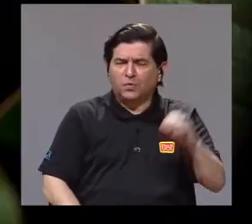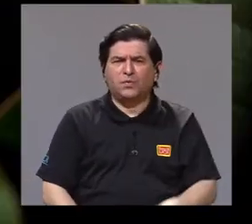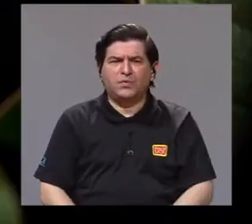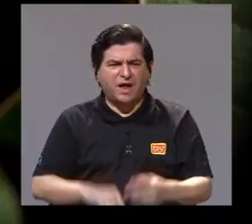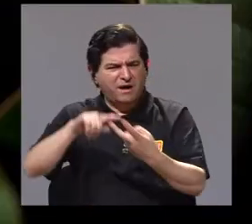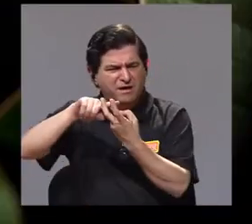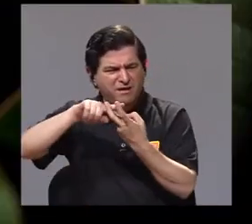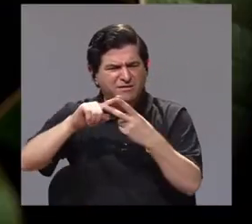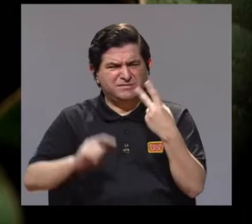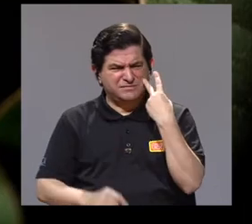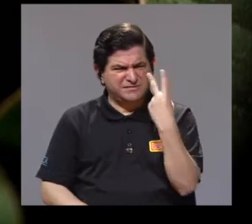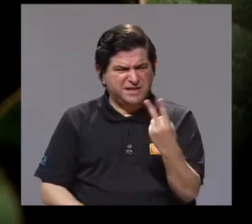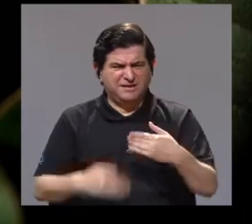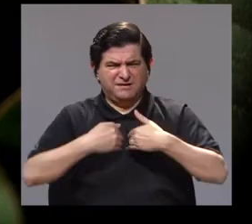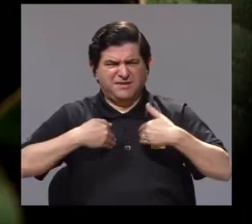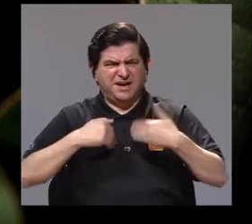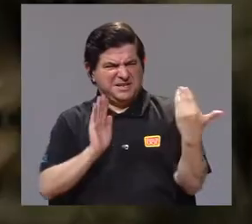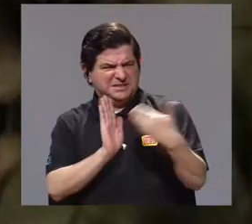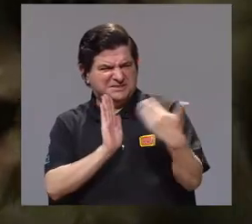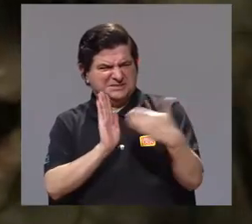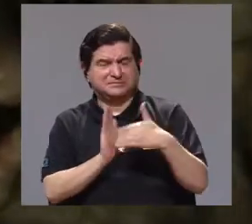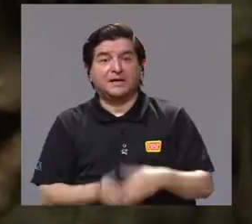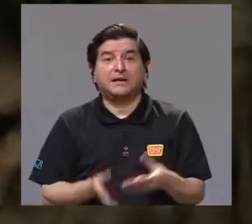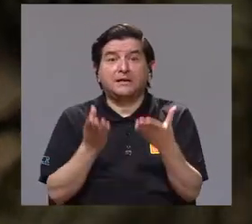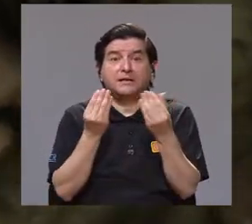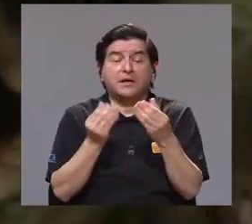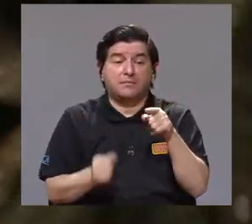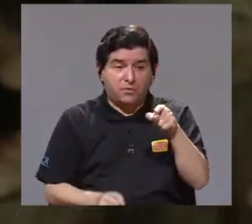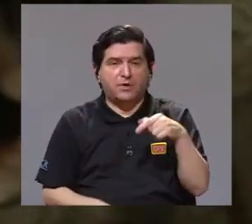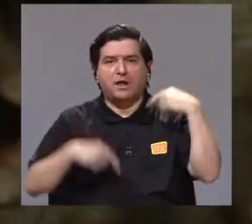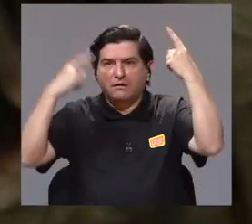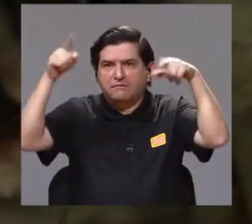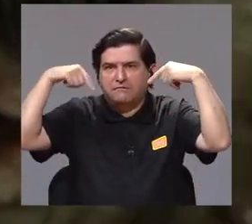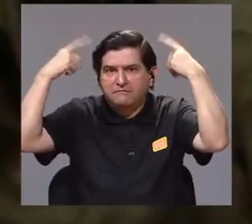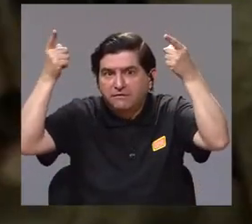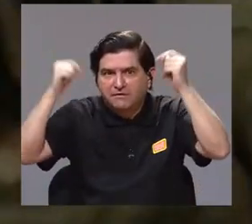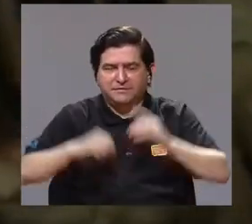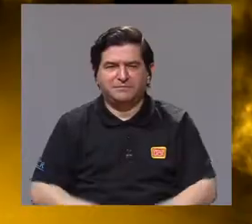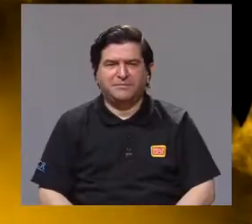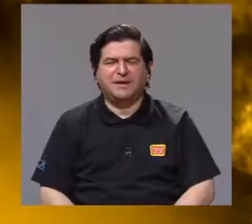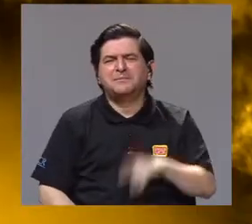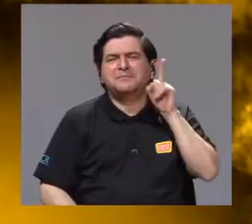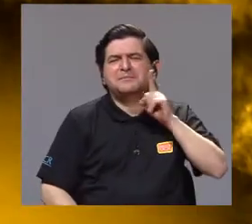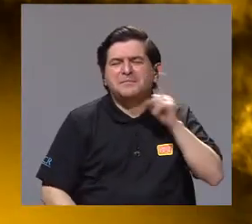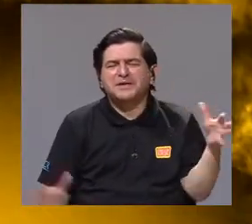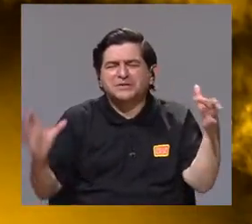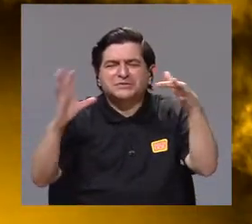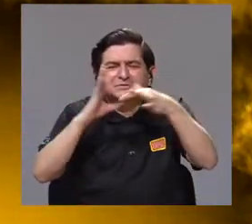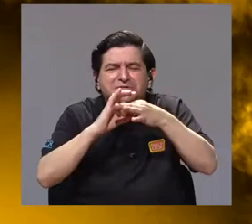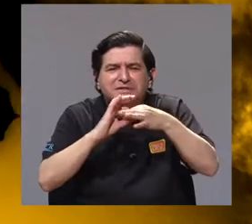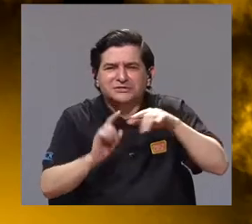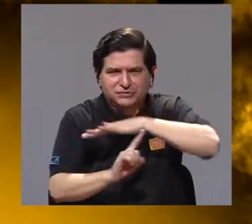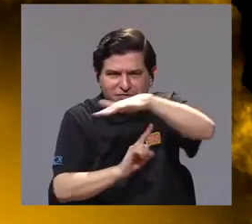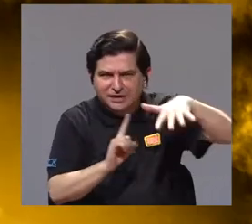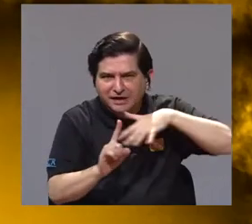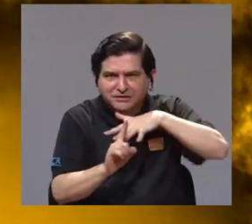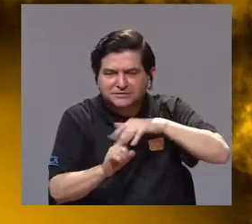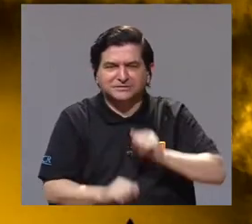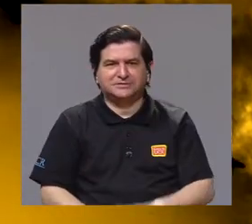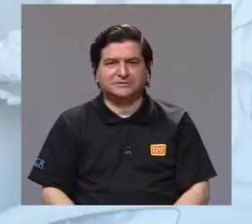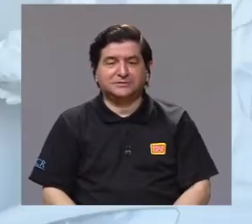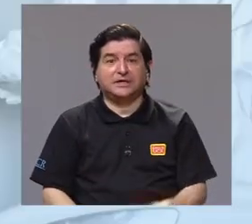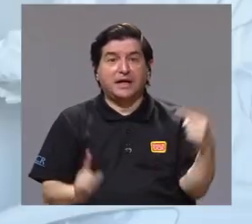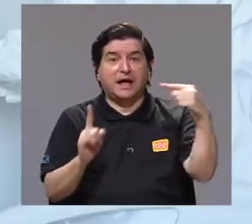cultura occidental el murciélago es visto como un animal dañino y temido por su terrible fama y los mitos sombríos que lo